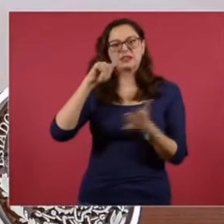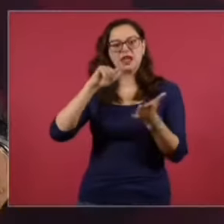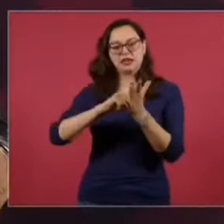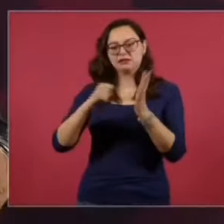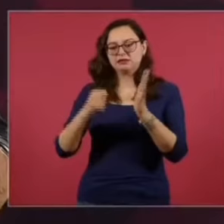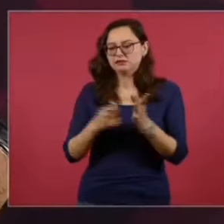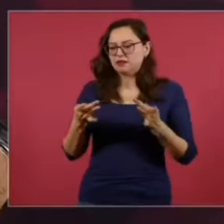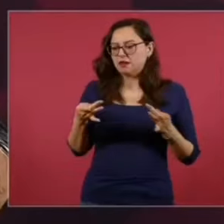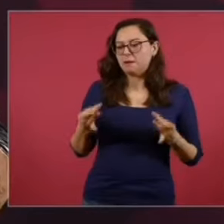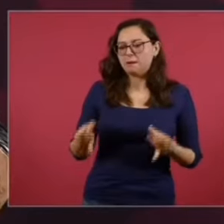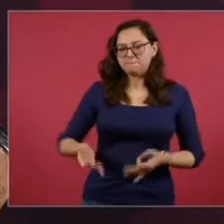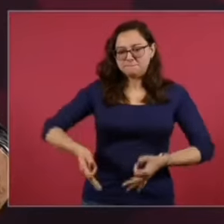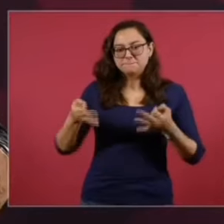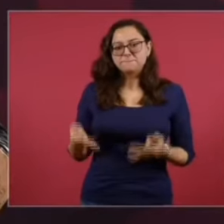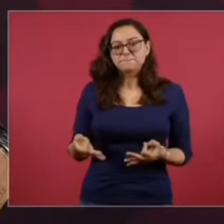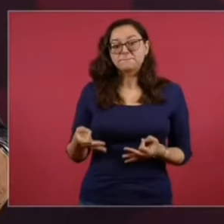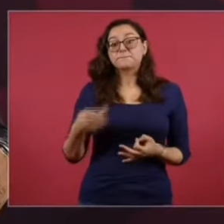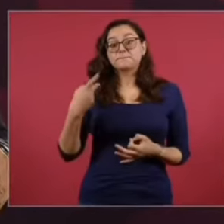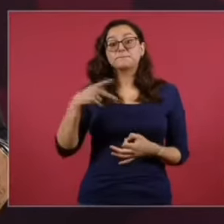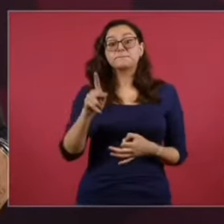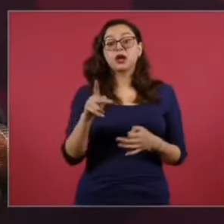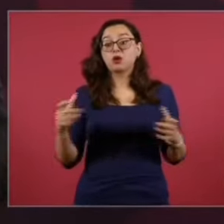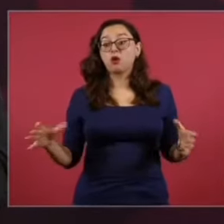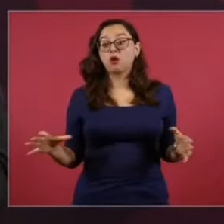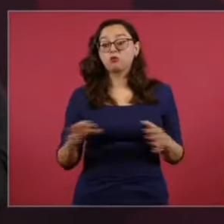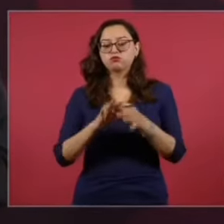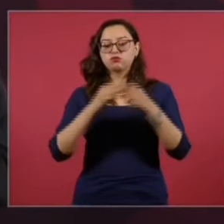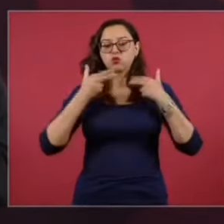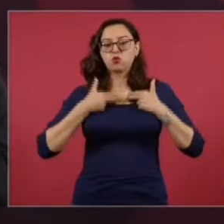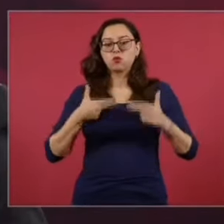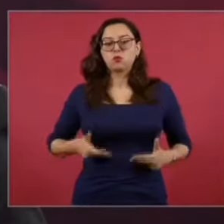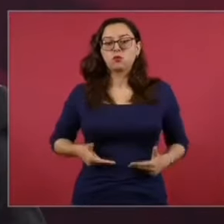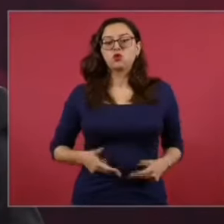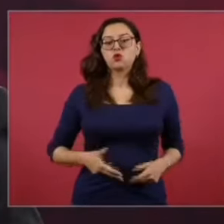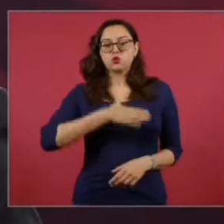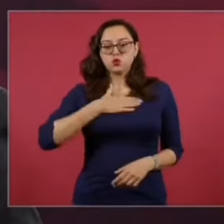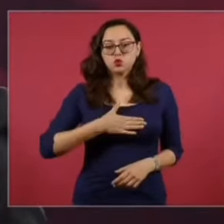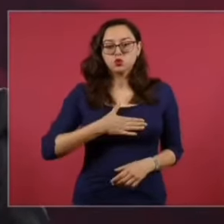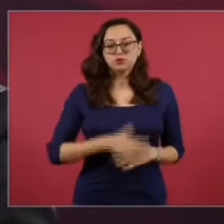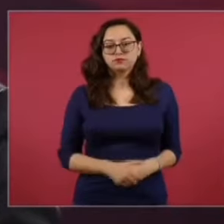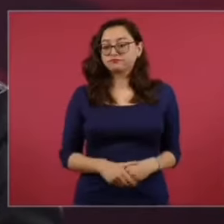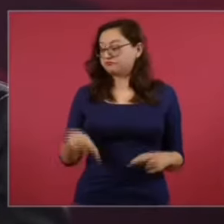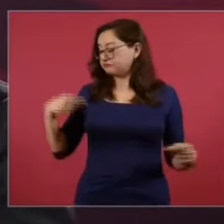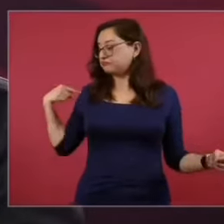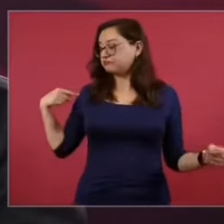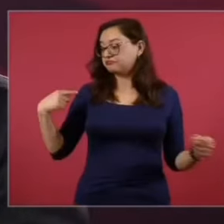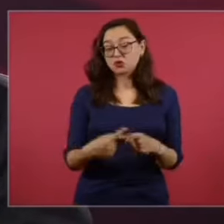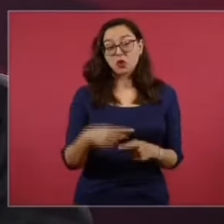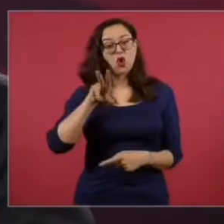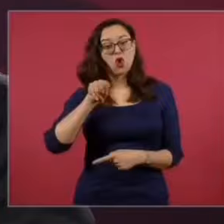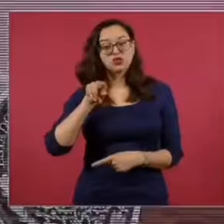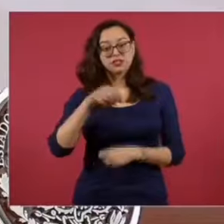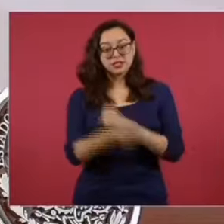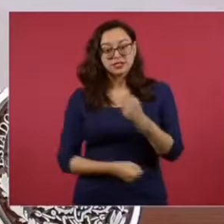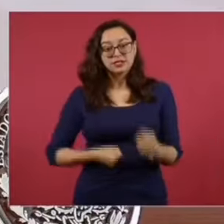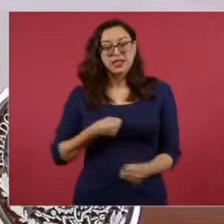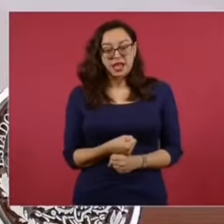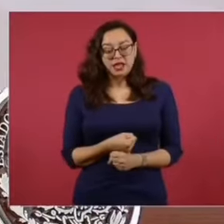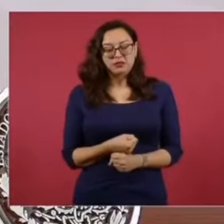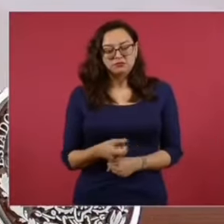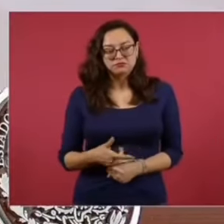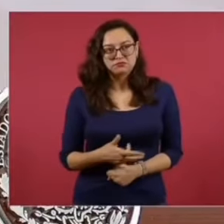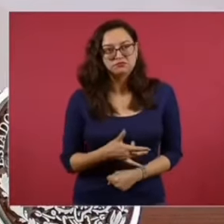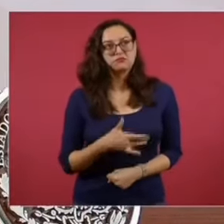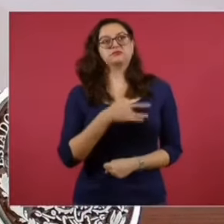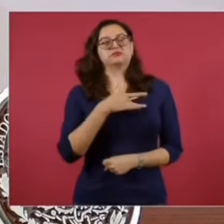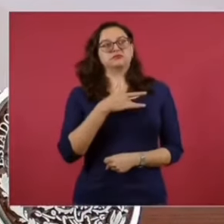social que sea más humano y más justo. A más de ocho décadas, señor presidente, los principios e ideales que cimentaron